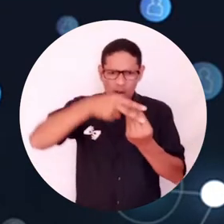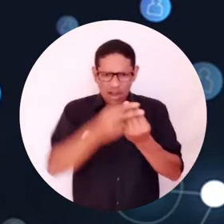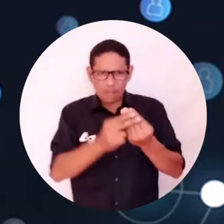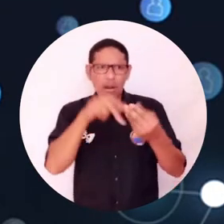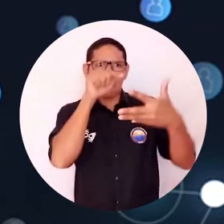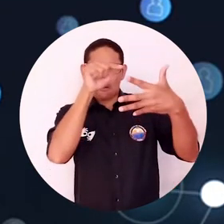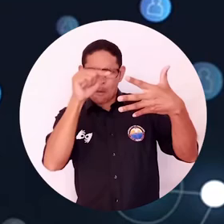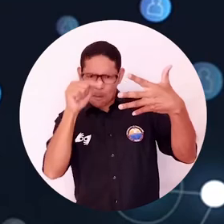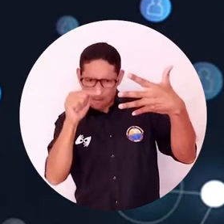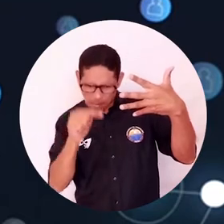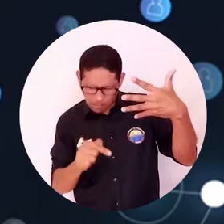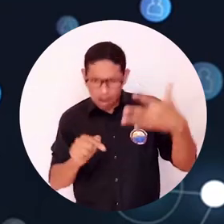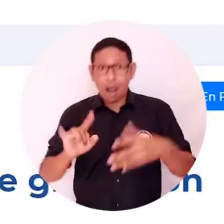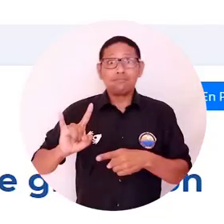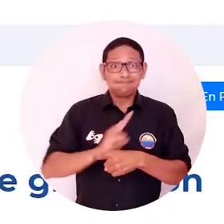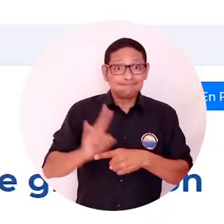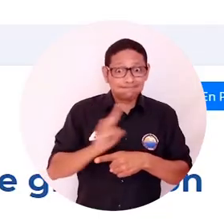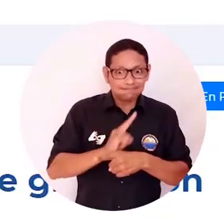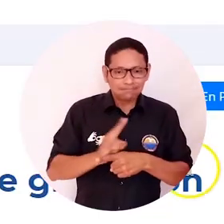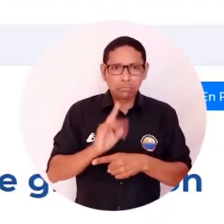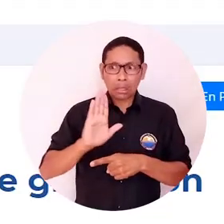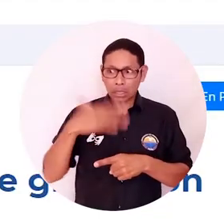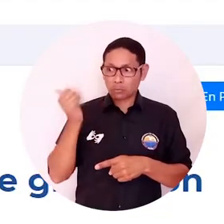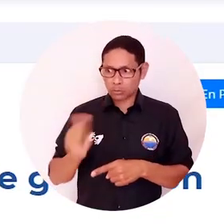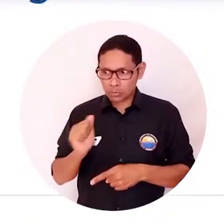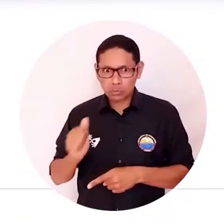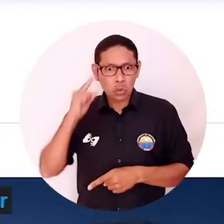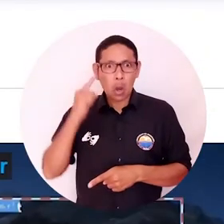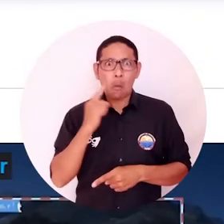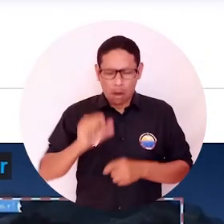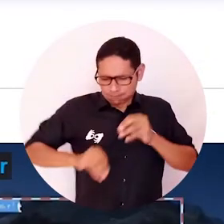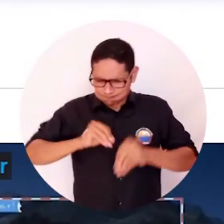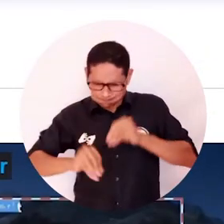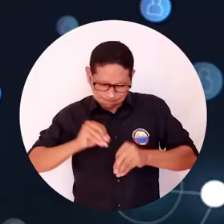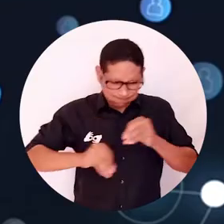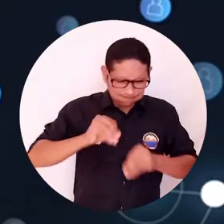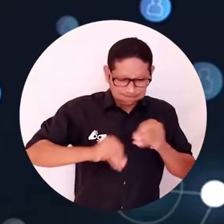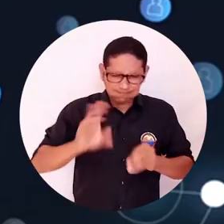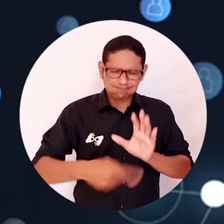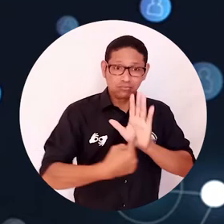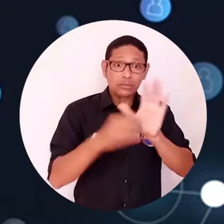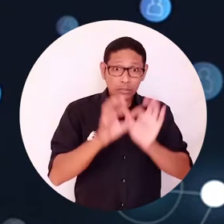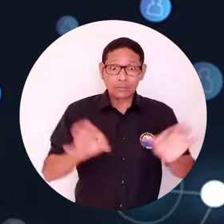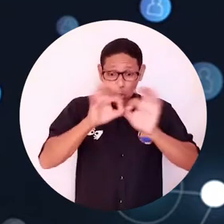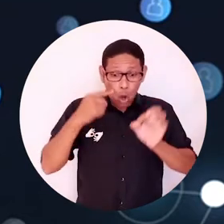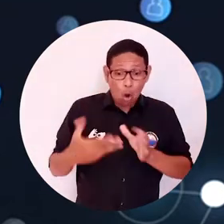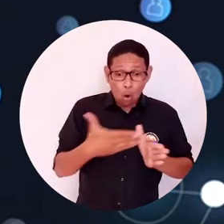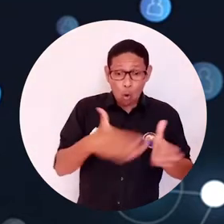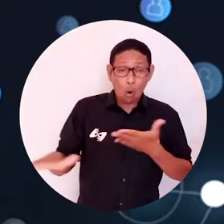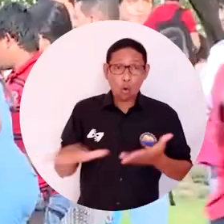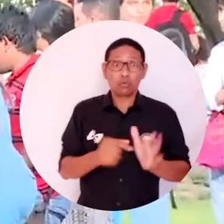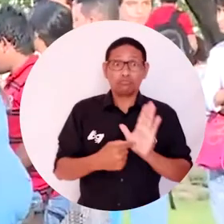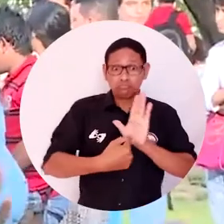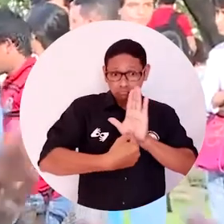-O-Matic, por un lado, de una manera muy accesible para ellos y que puedan también eventualmente ellos generar contenidos. Creo que la invitación es a que ellos revisen este curso,